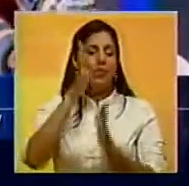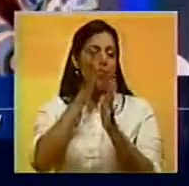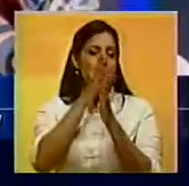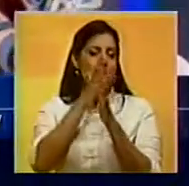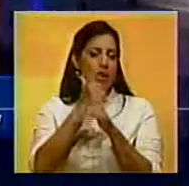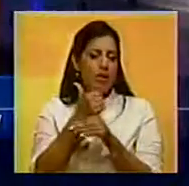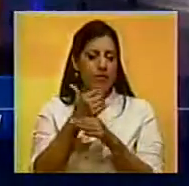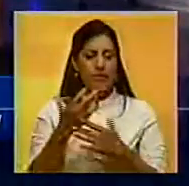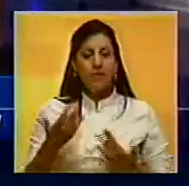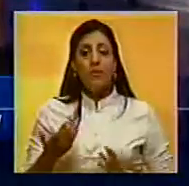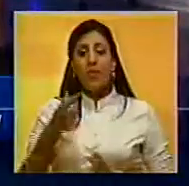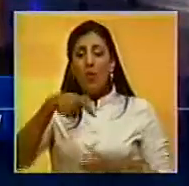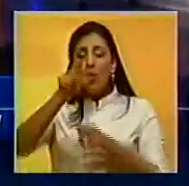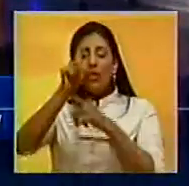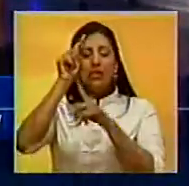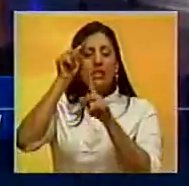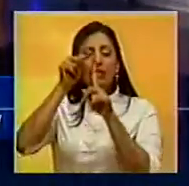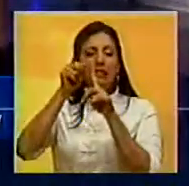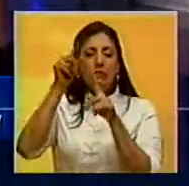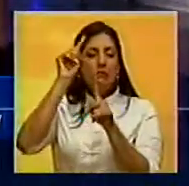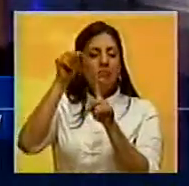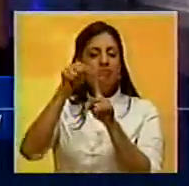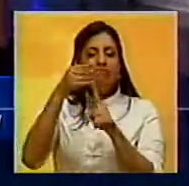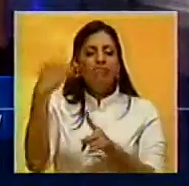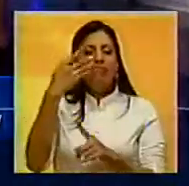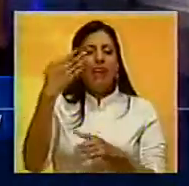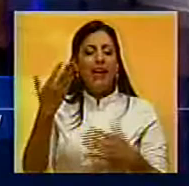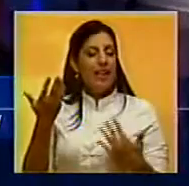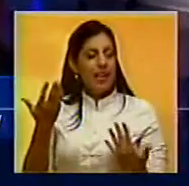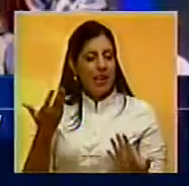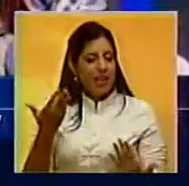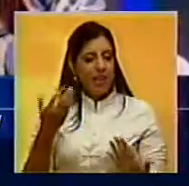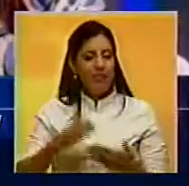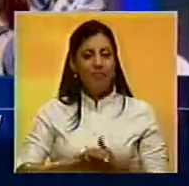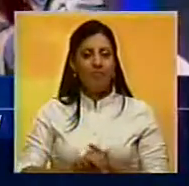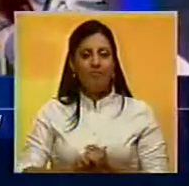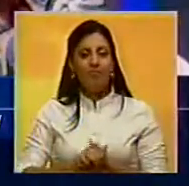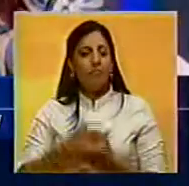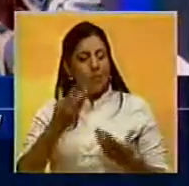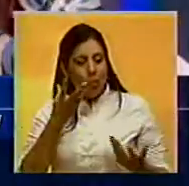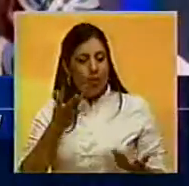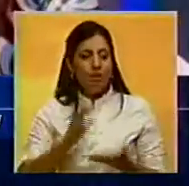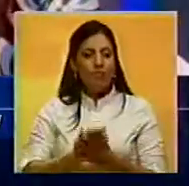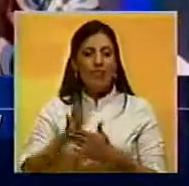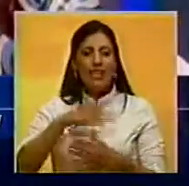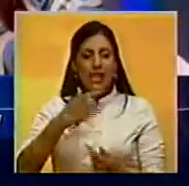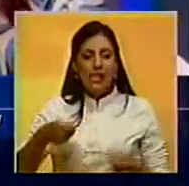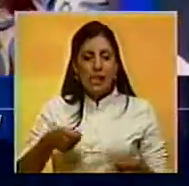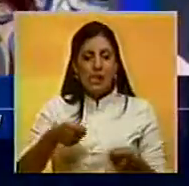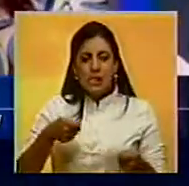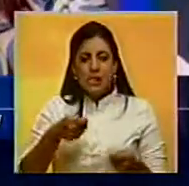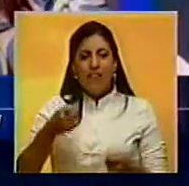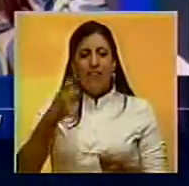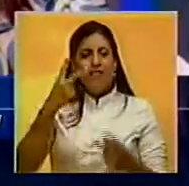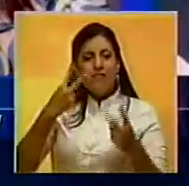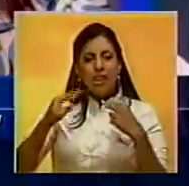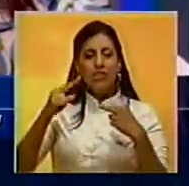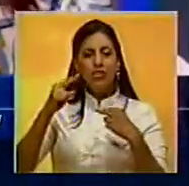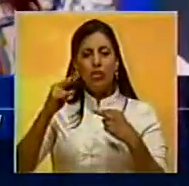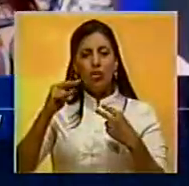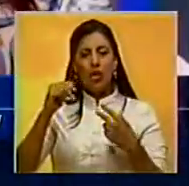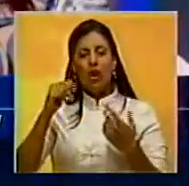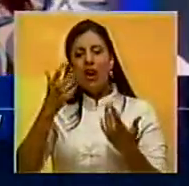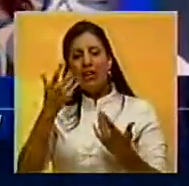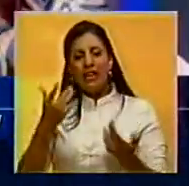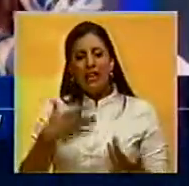Entonces su única opción es generar falsas expectativas,